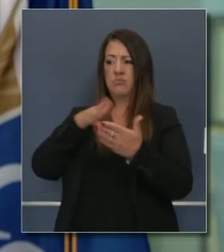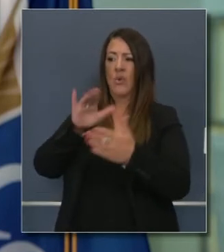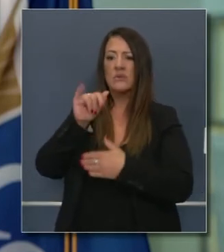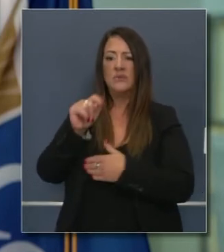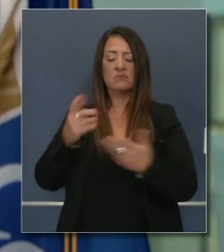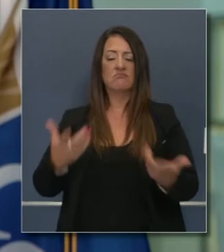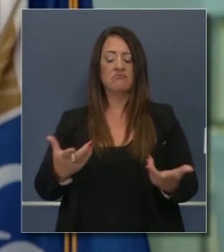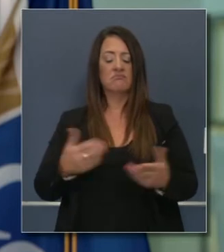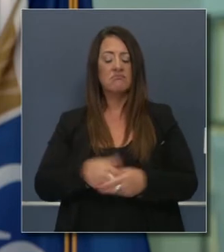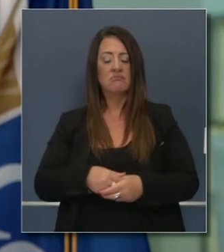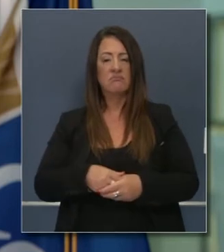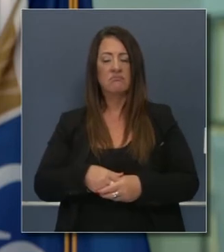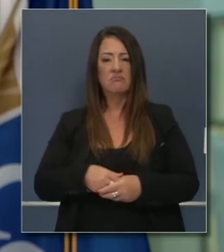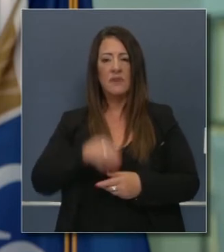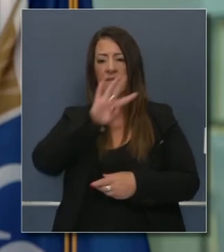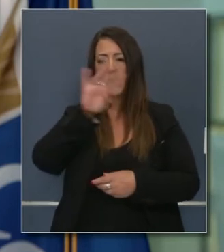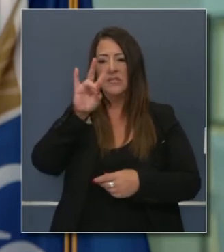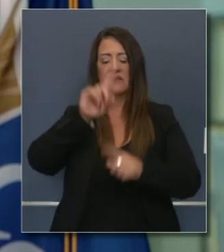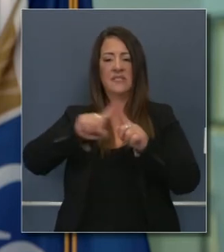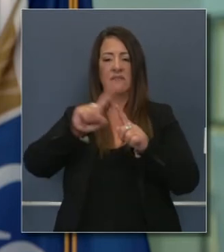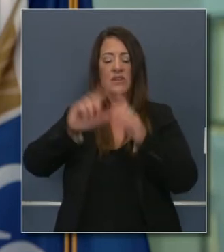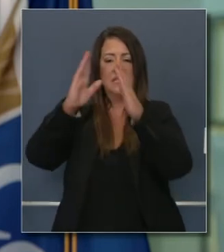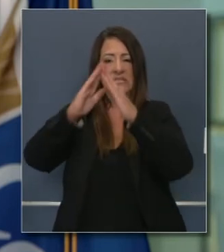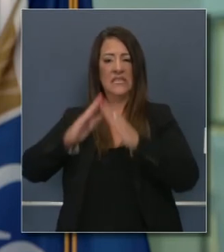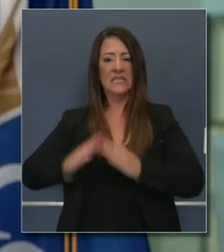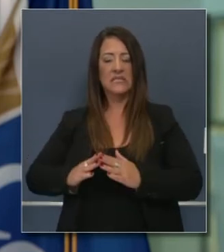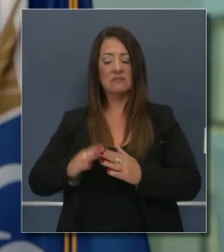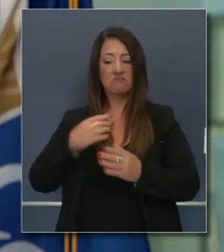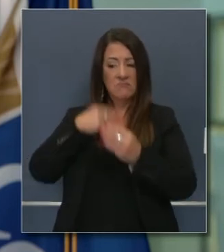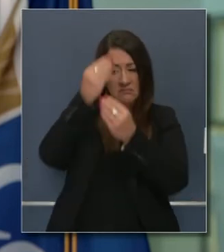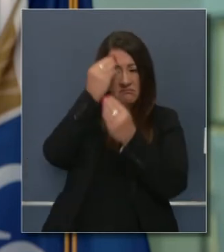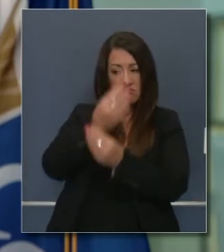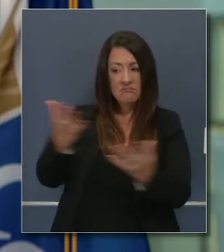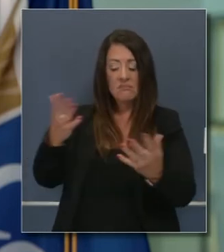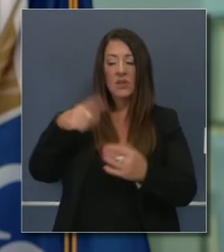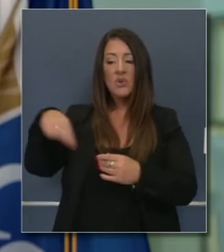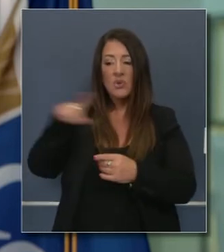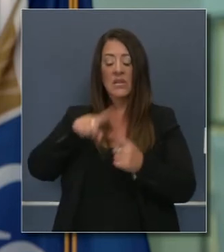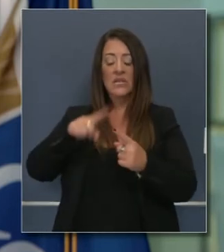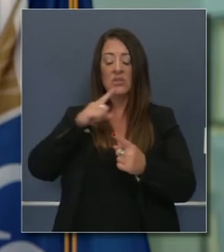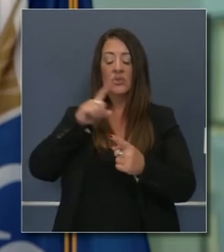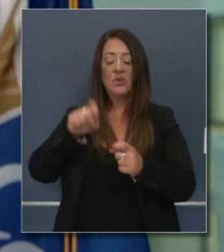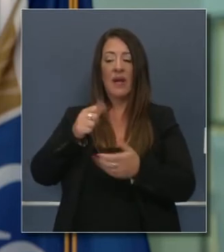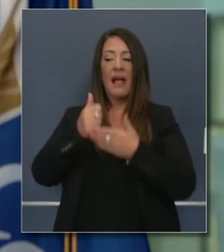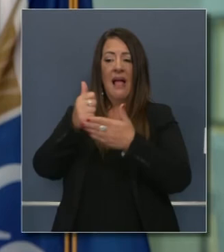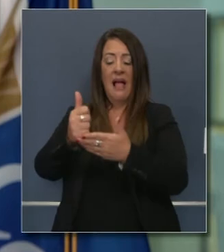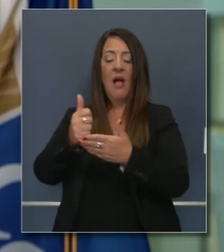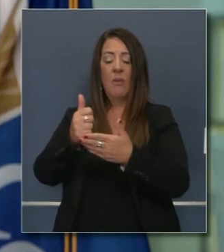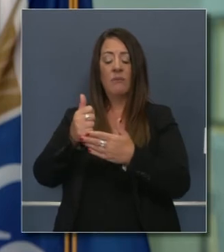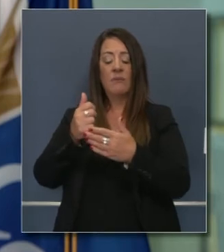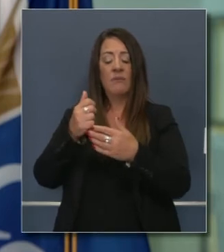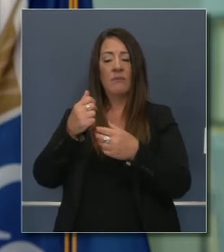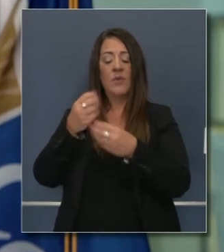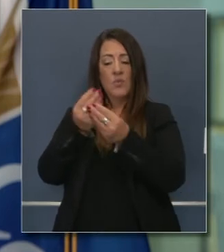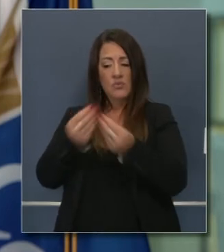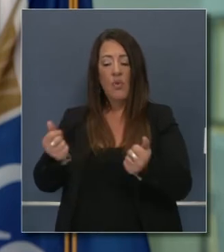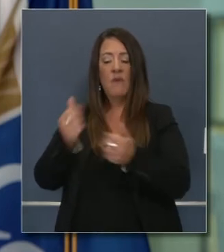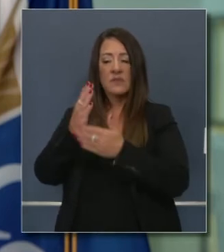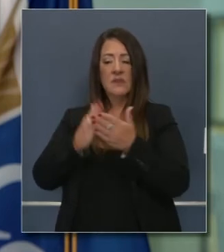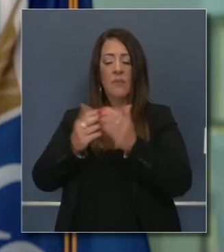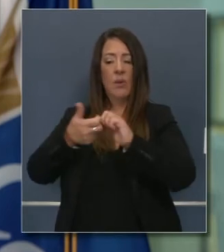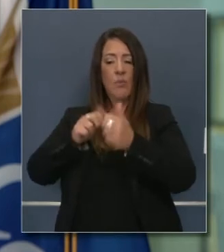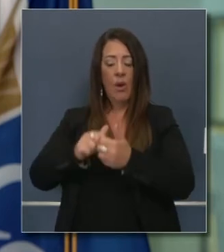ese es nuestro punto de vista en cuanto a la vivienda. Tenemos estas ciudades a las cuales les advertimos que tienen que tener un